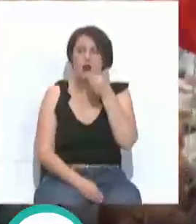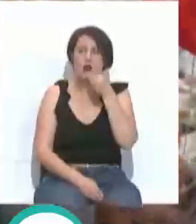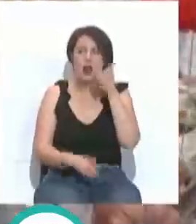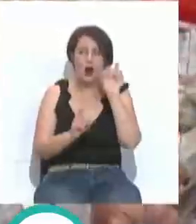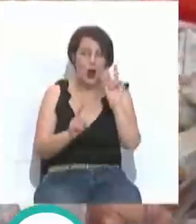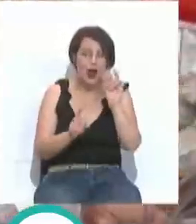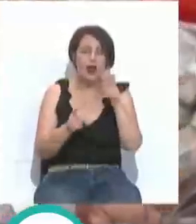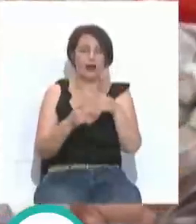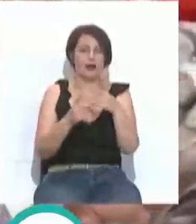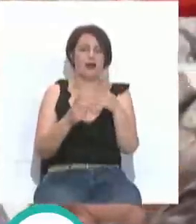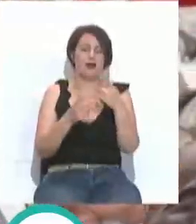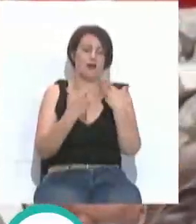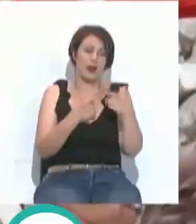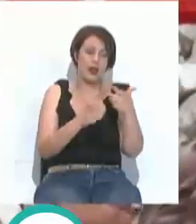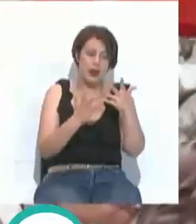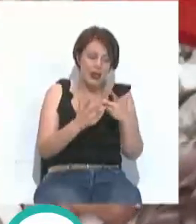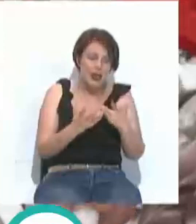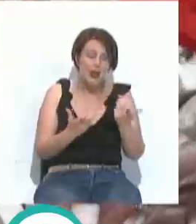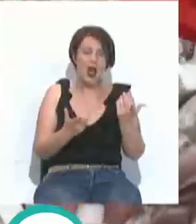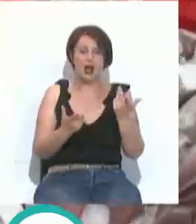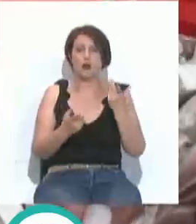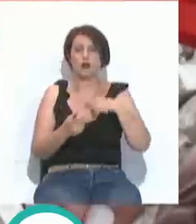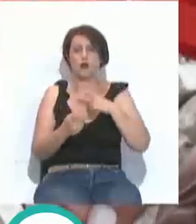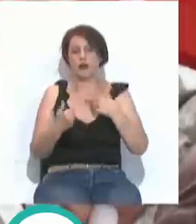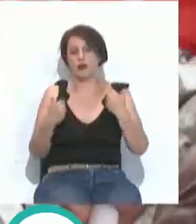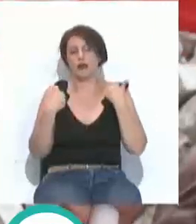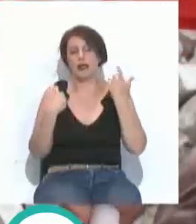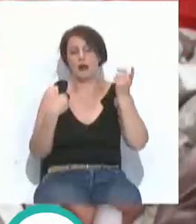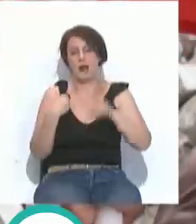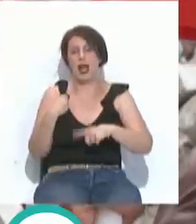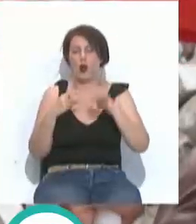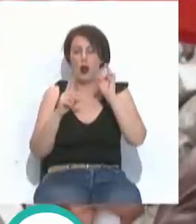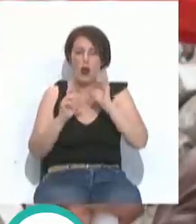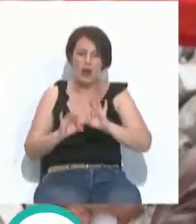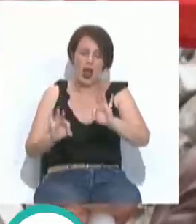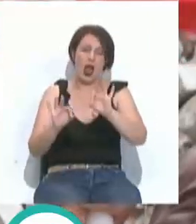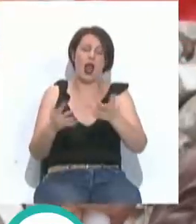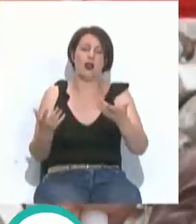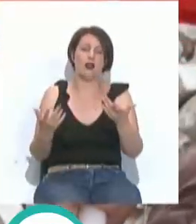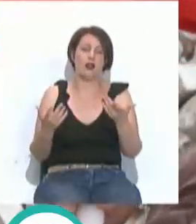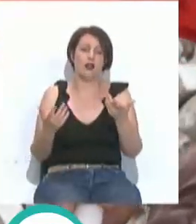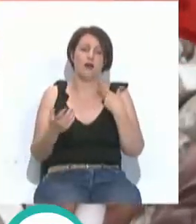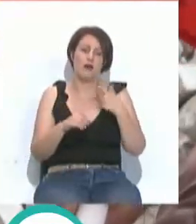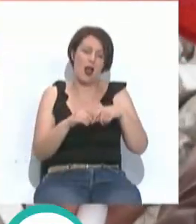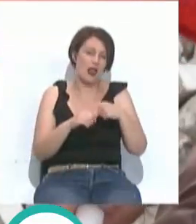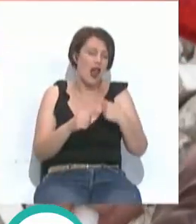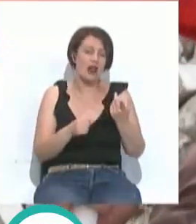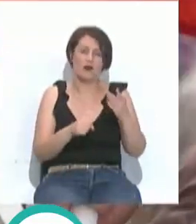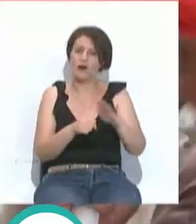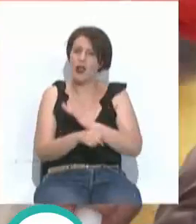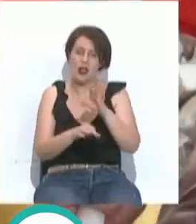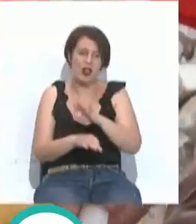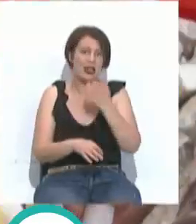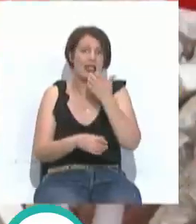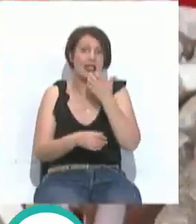escolares, en la parte administrativa de los colegios, tenemos también educación especial. Estas plazas no se están cubriendo